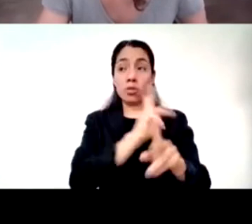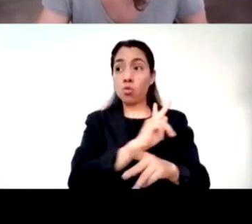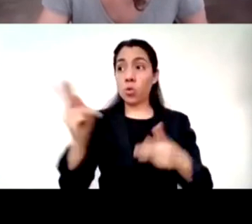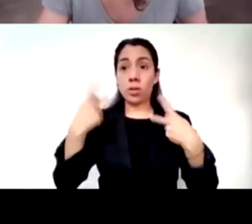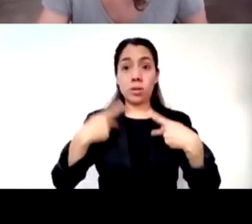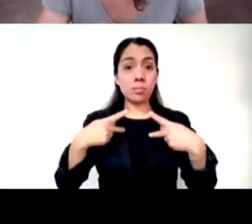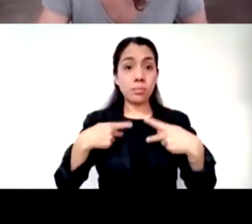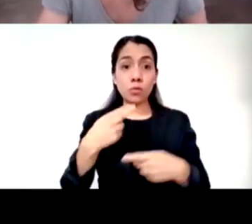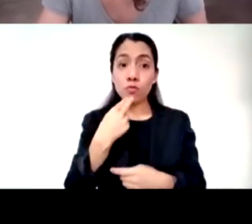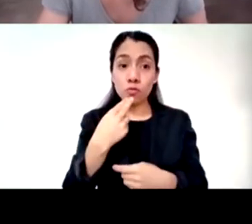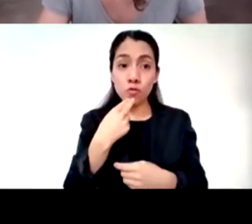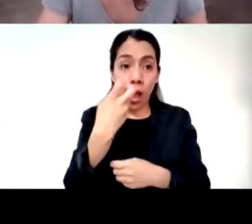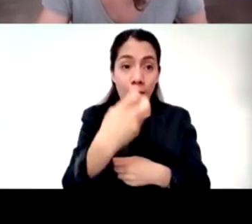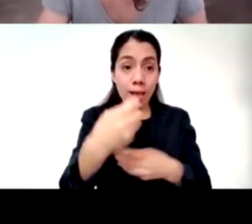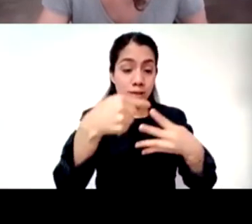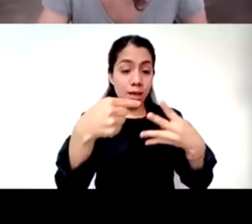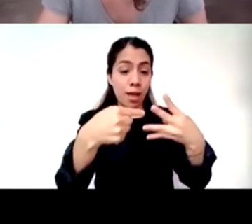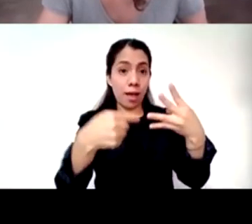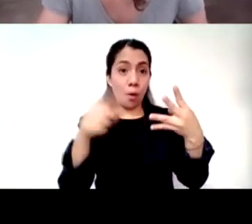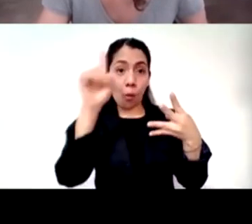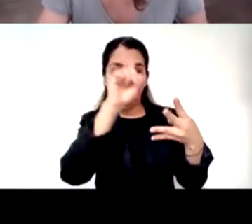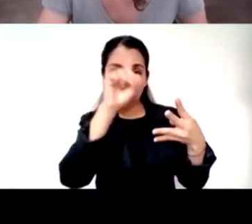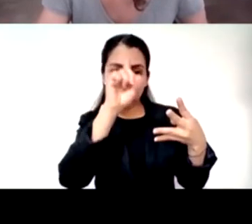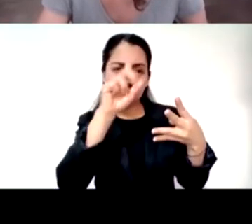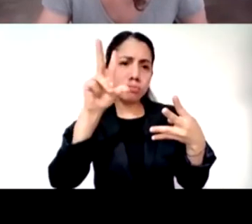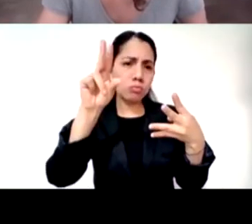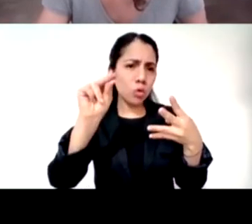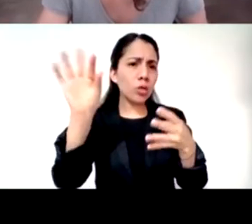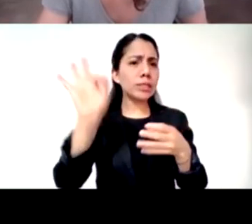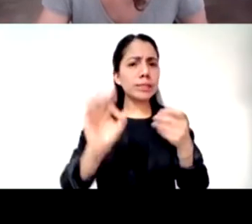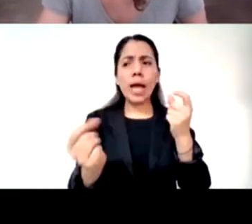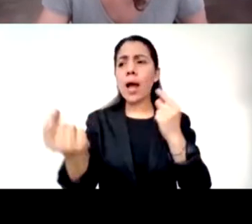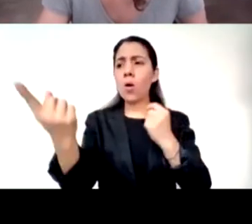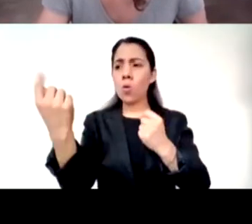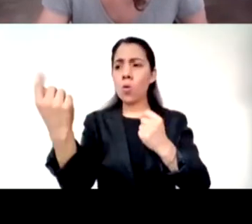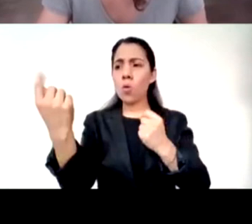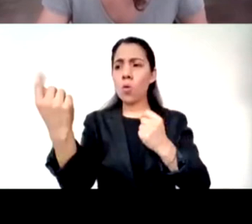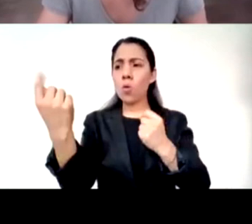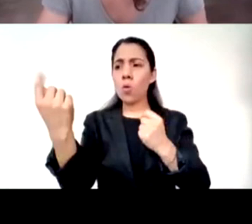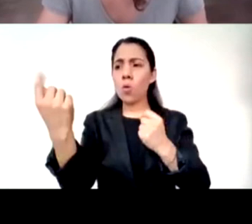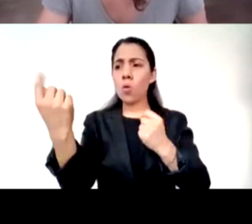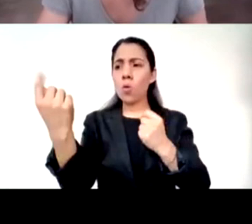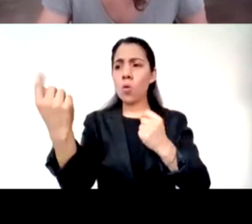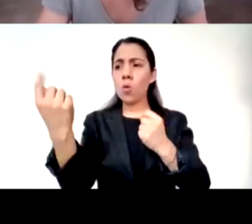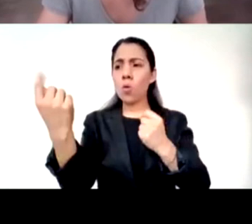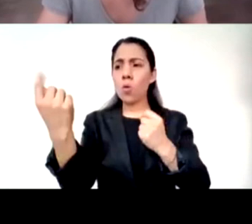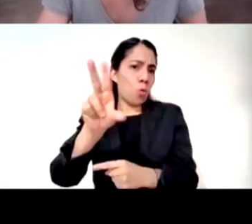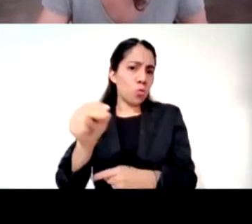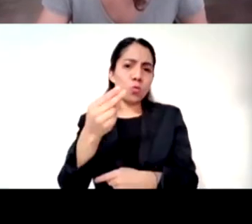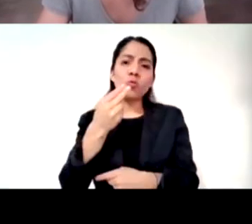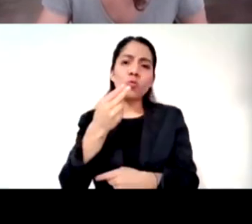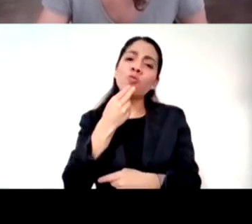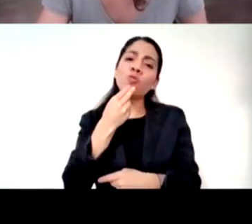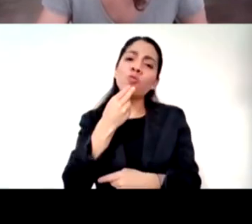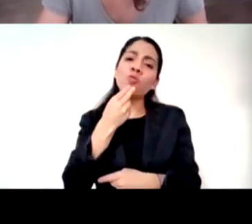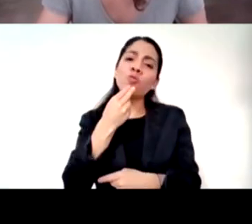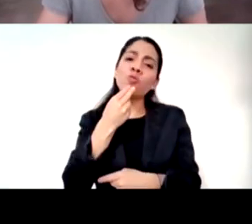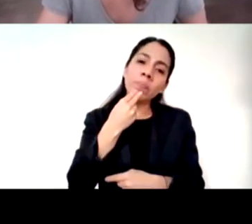encanta tu consistencia con esto de la diversidad y hablando de alguien que